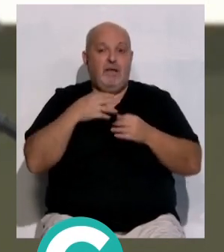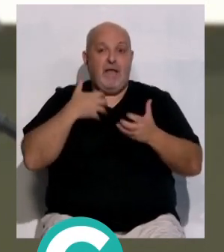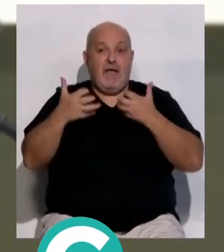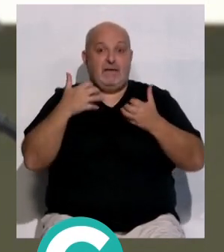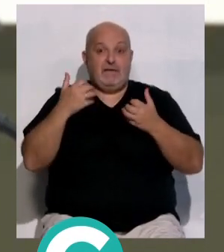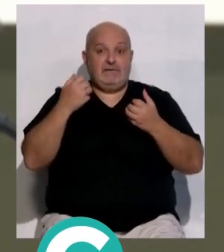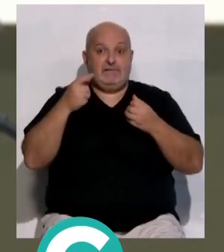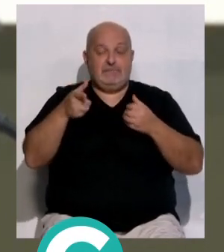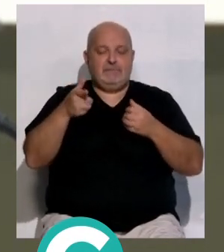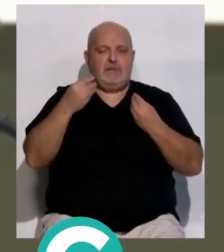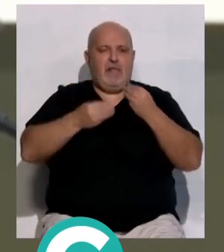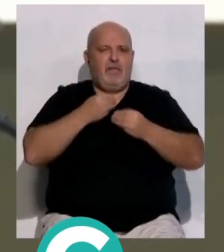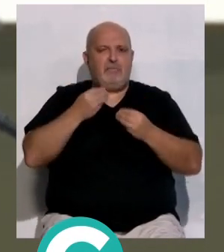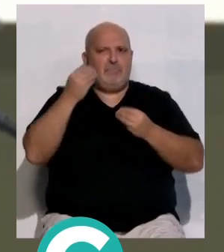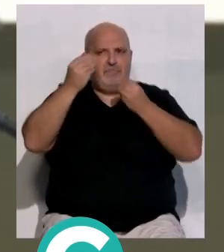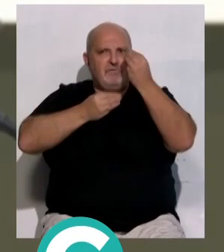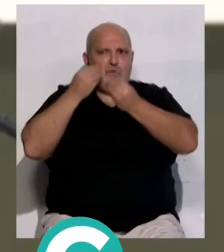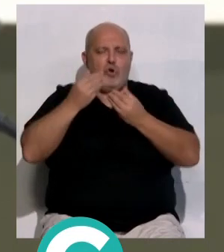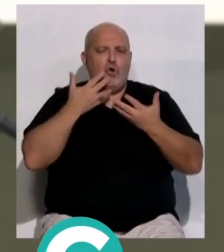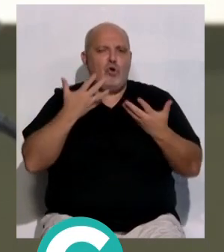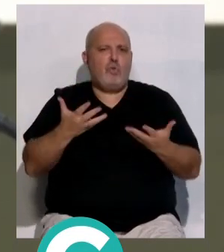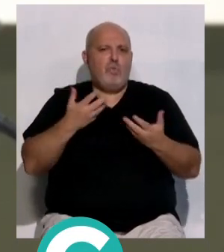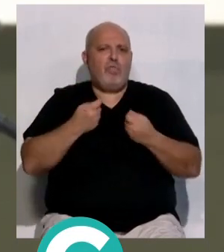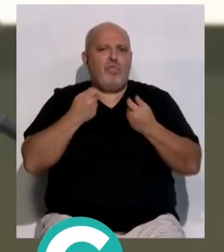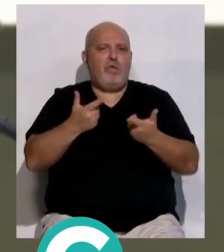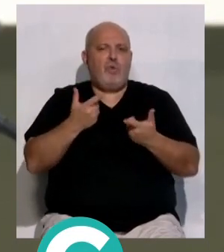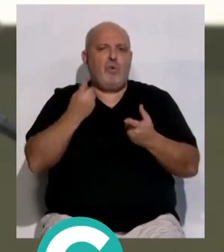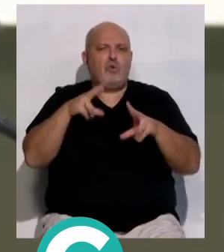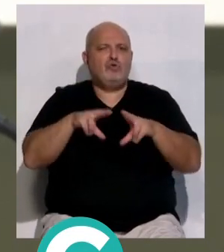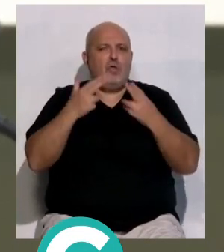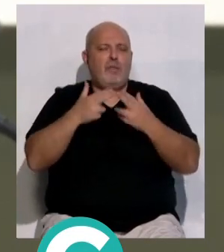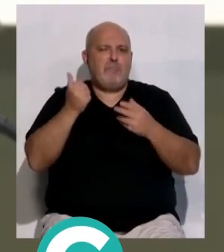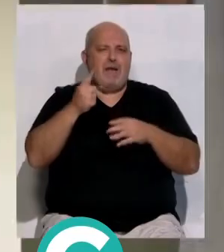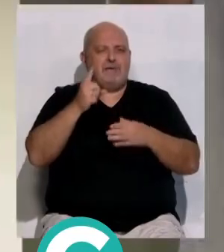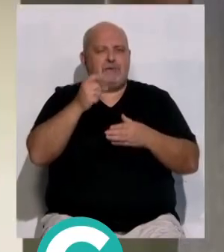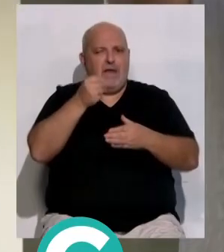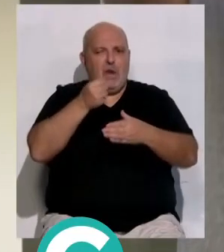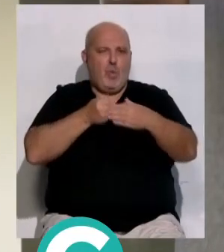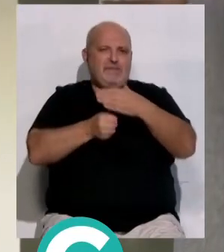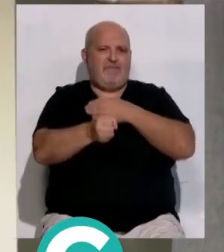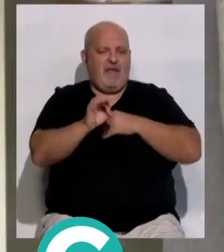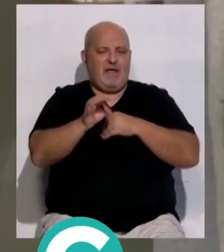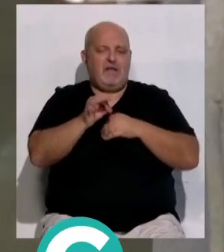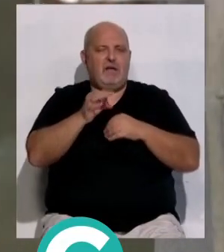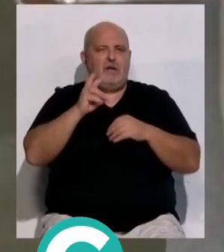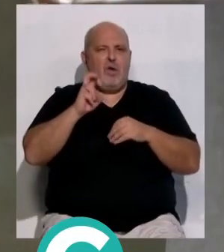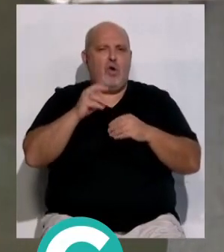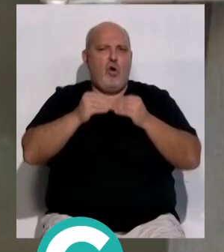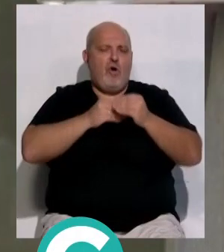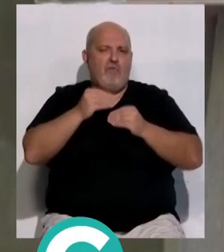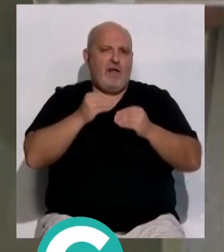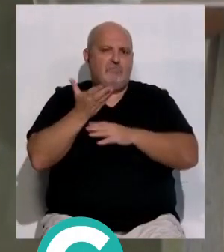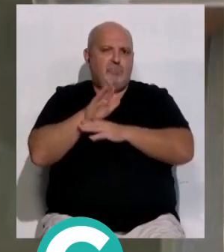artes escénicas reflexionar sobre cómo posibilitar una sociedad más inclusiva Así presentamos algunas obras